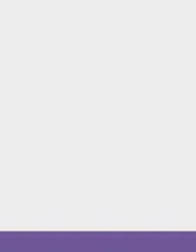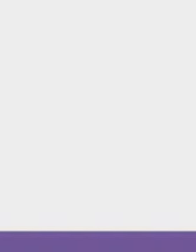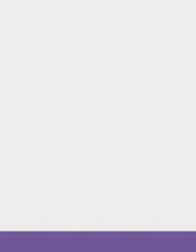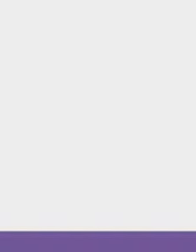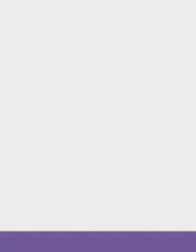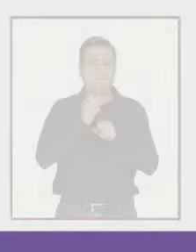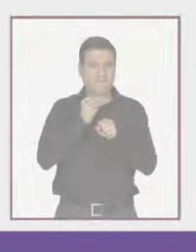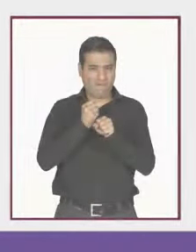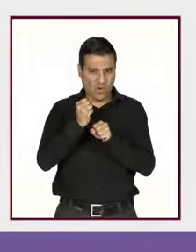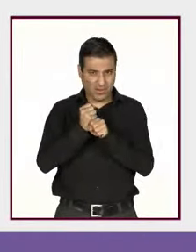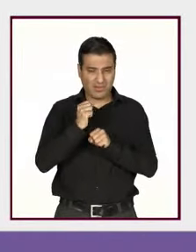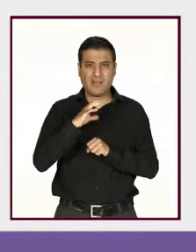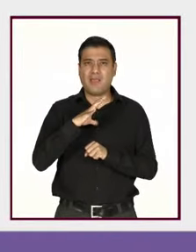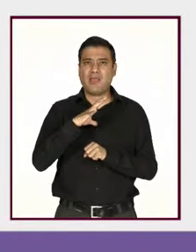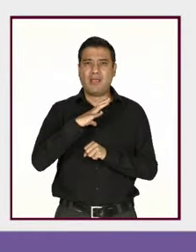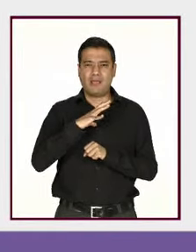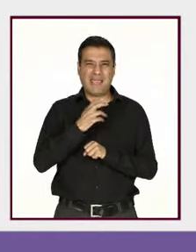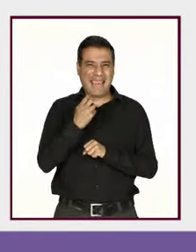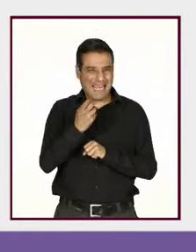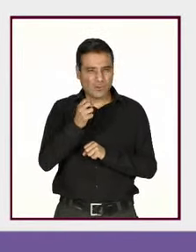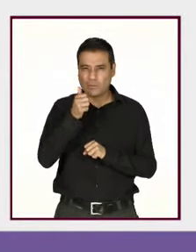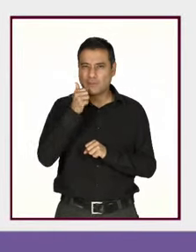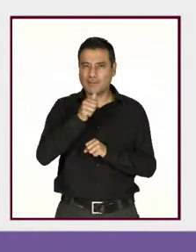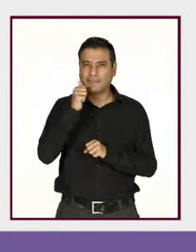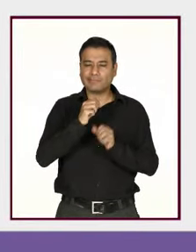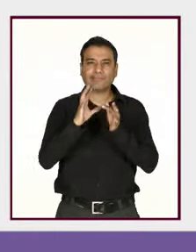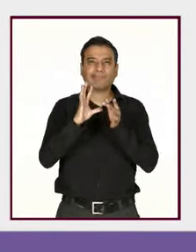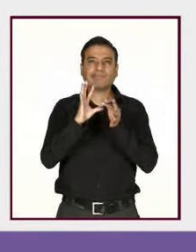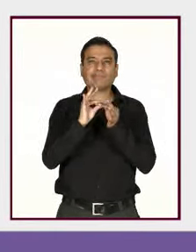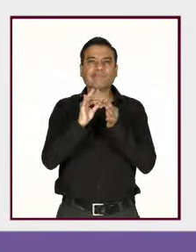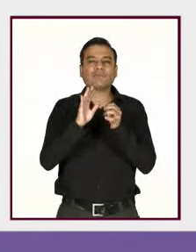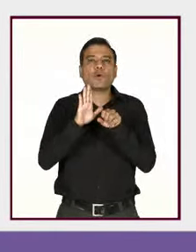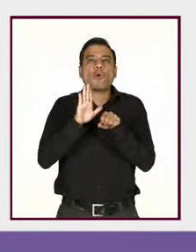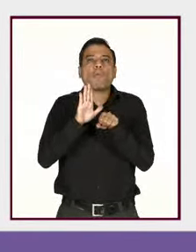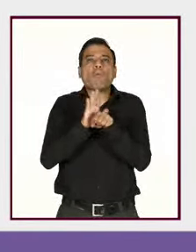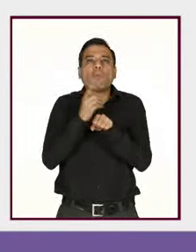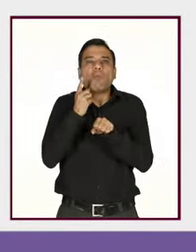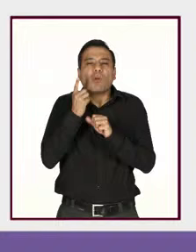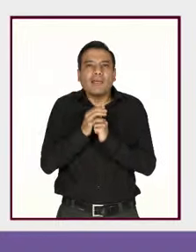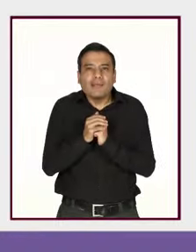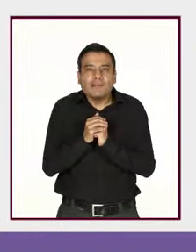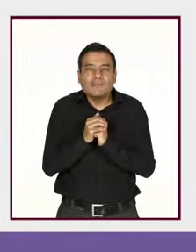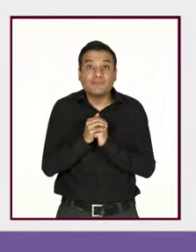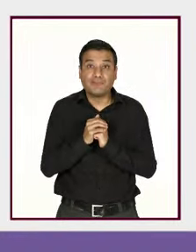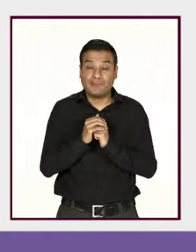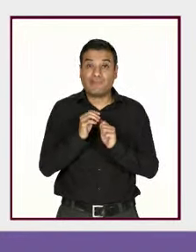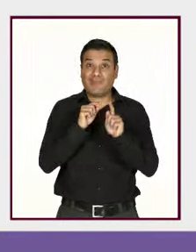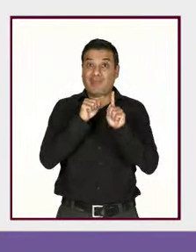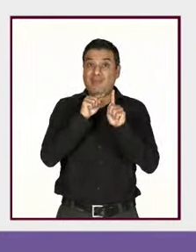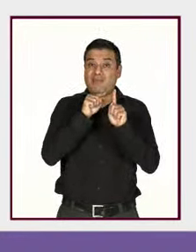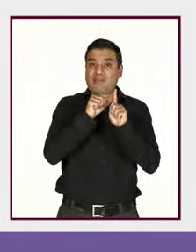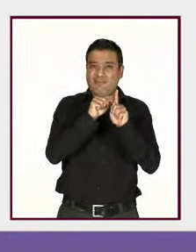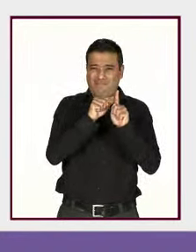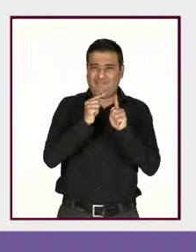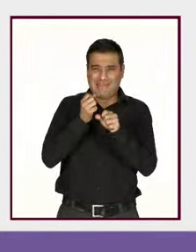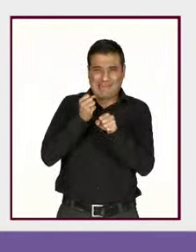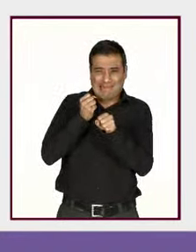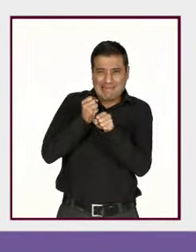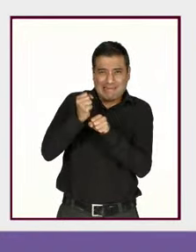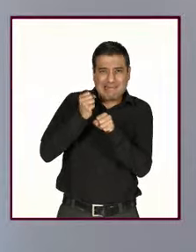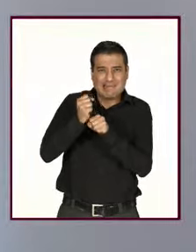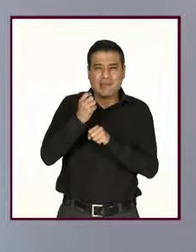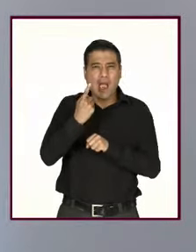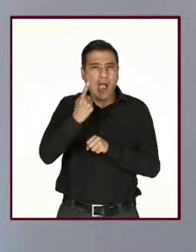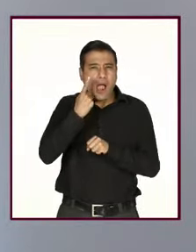atención en este ámbito porque se trata ni más ni menos de que los agresores son los hombres